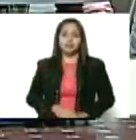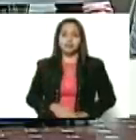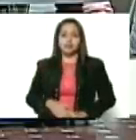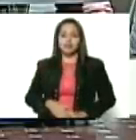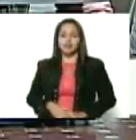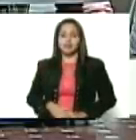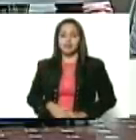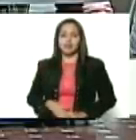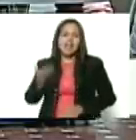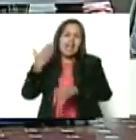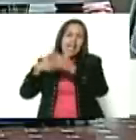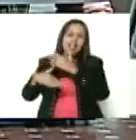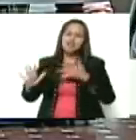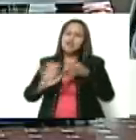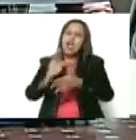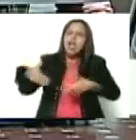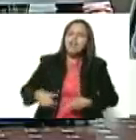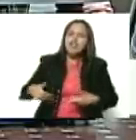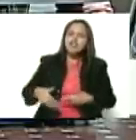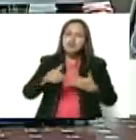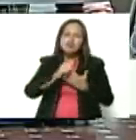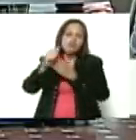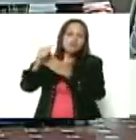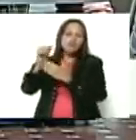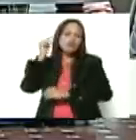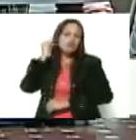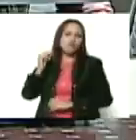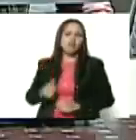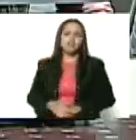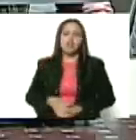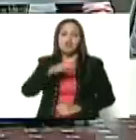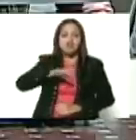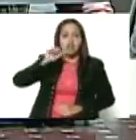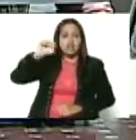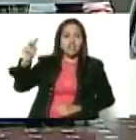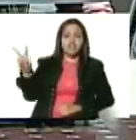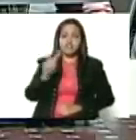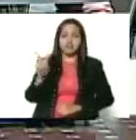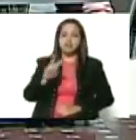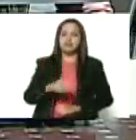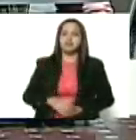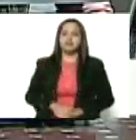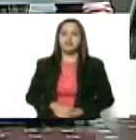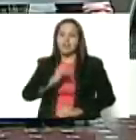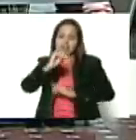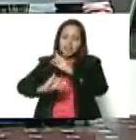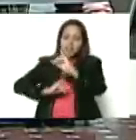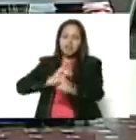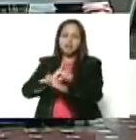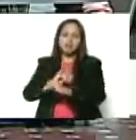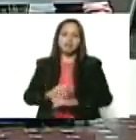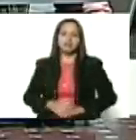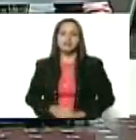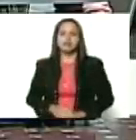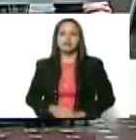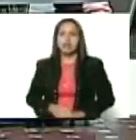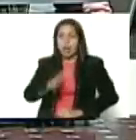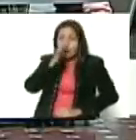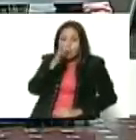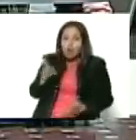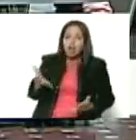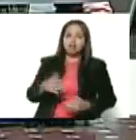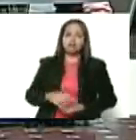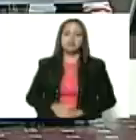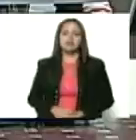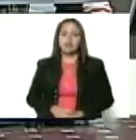de las luchas del feminismo socialista venezolano e internacional. Se burlaron, Asia.